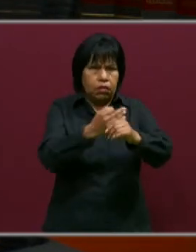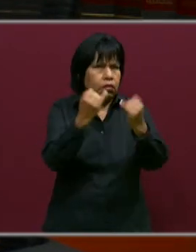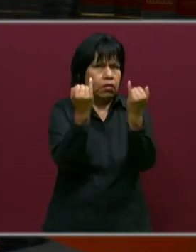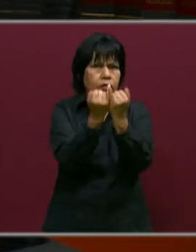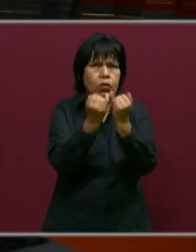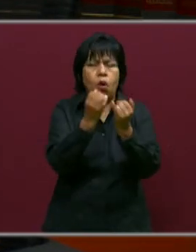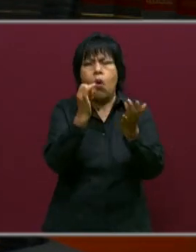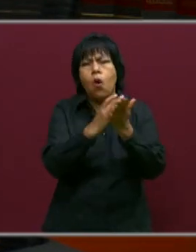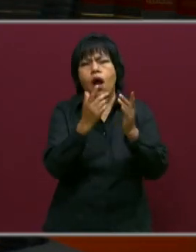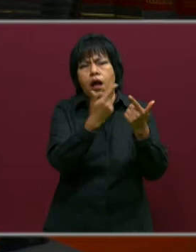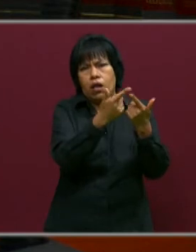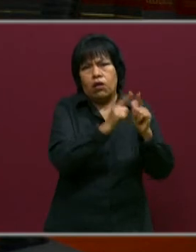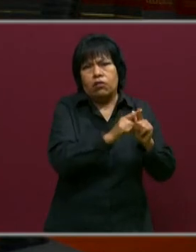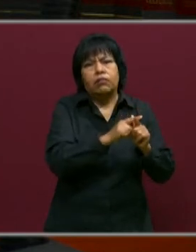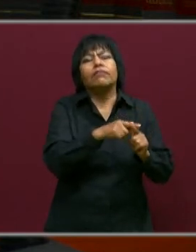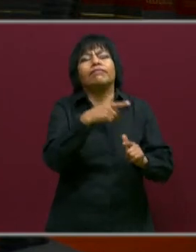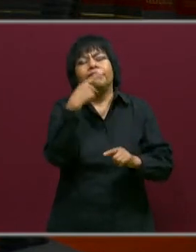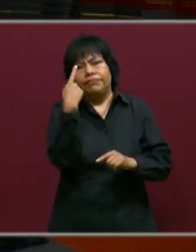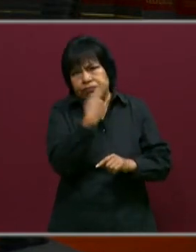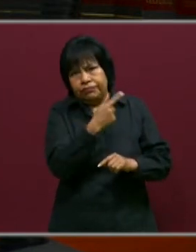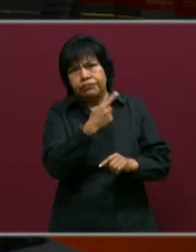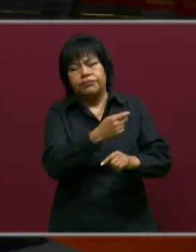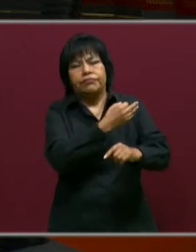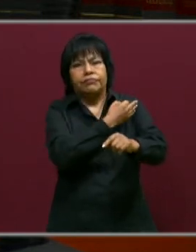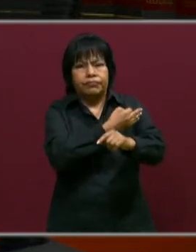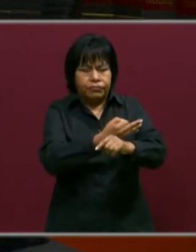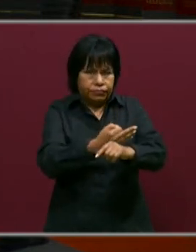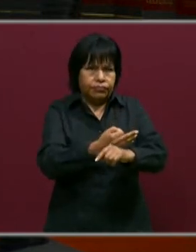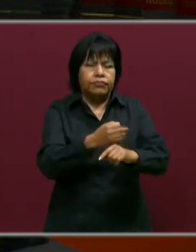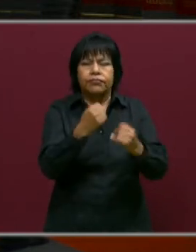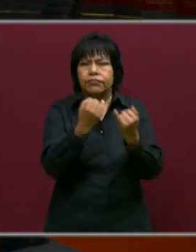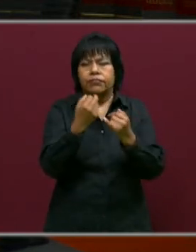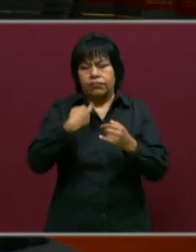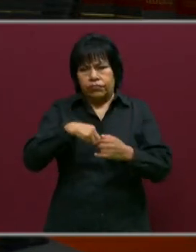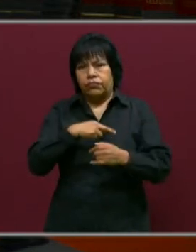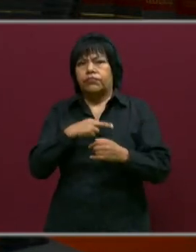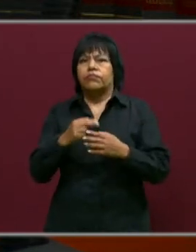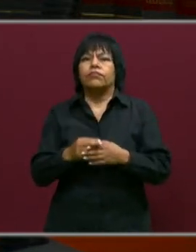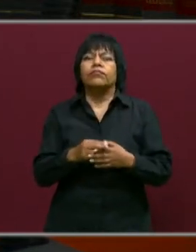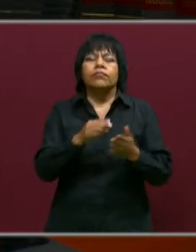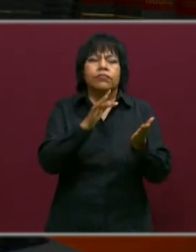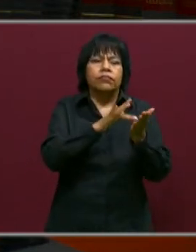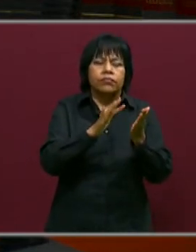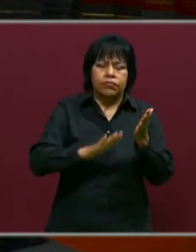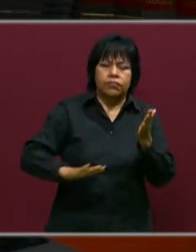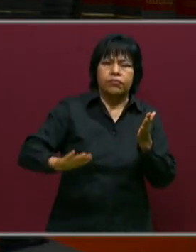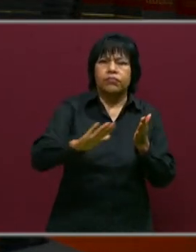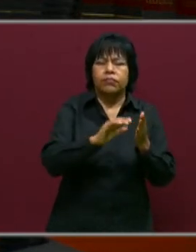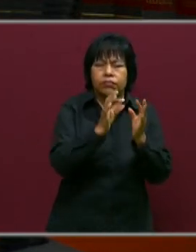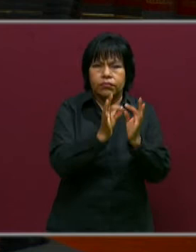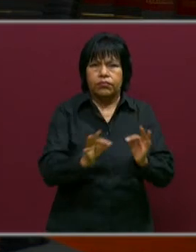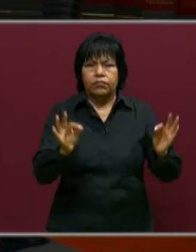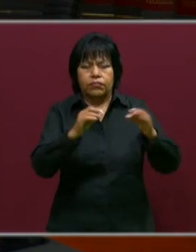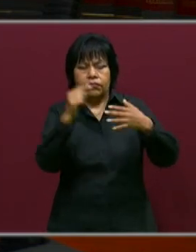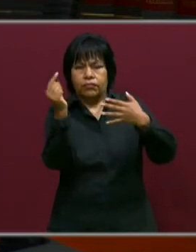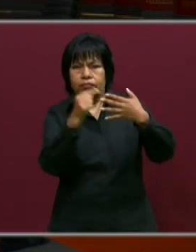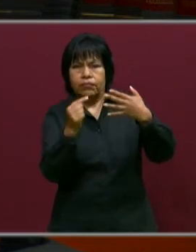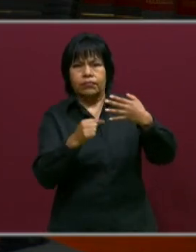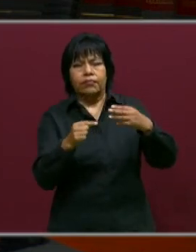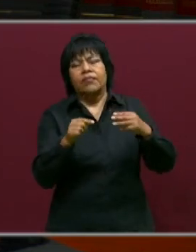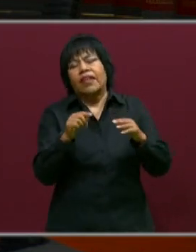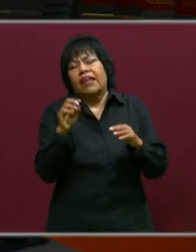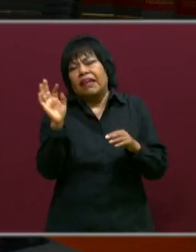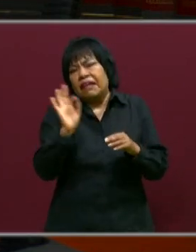solamente del grupo, sino también de las familias y de nosotros, basándonos y apoyándonos de varias actividades, como pudiera ser la